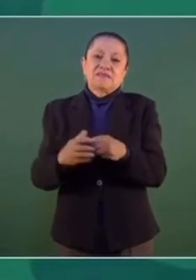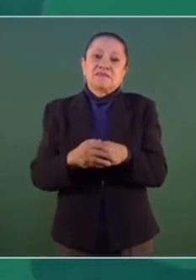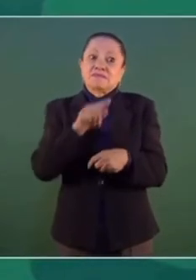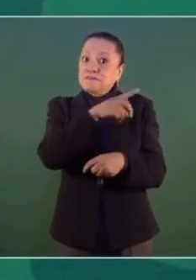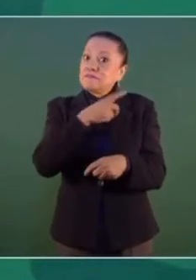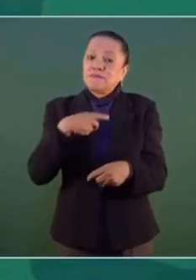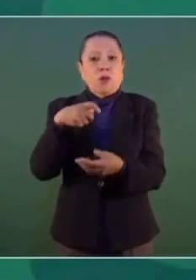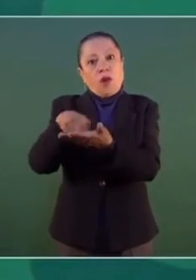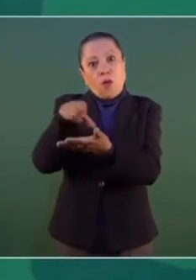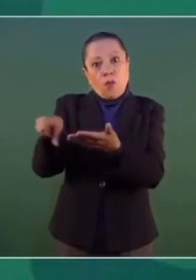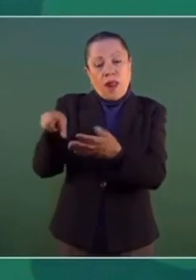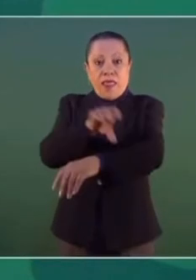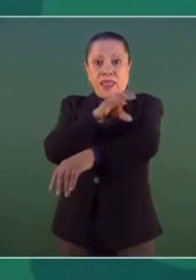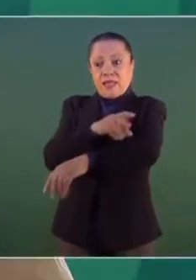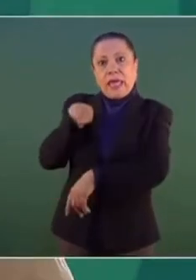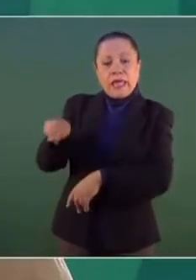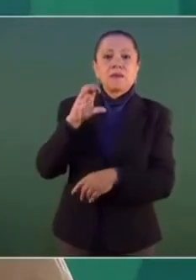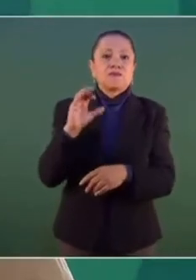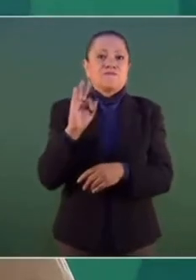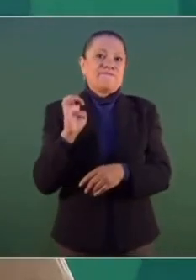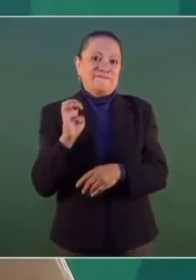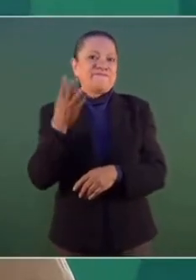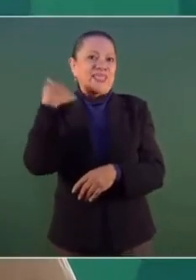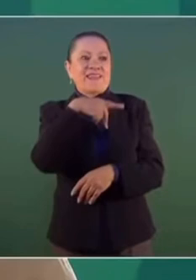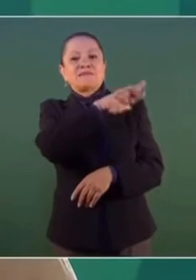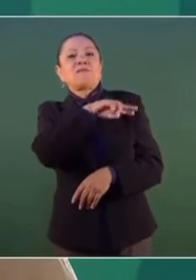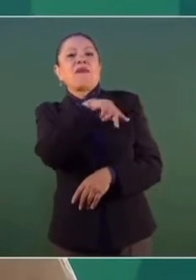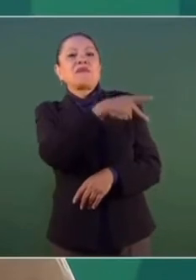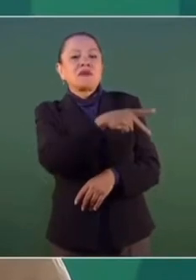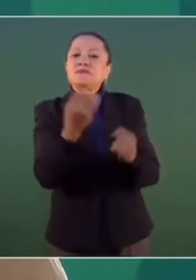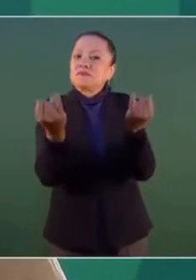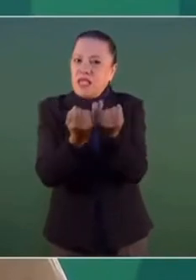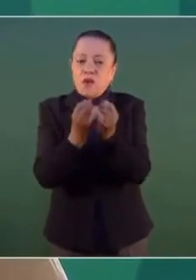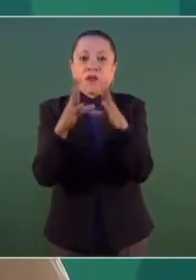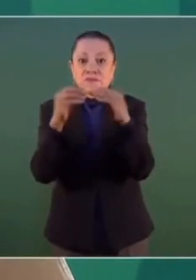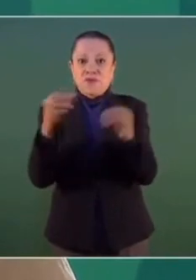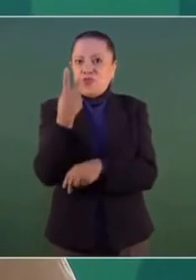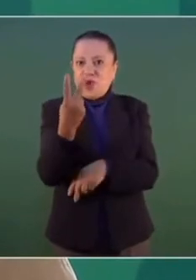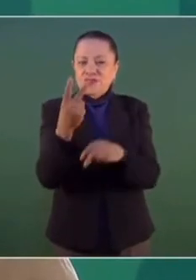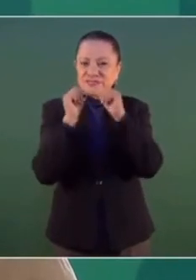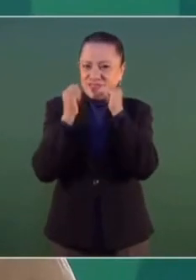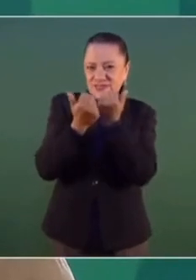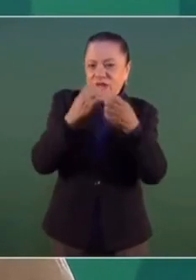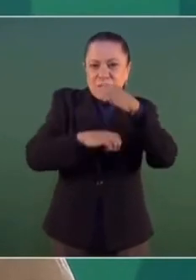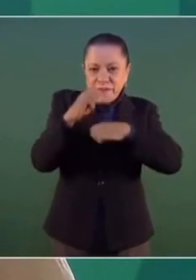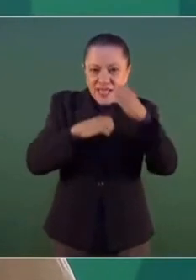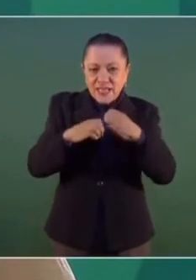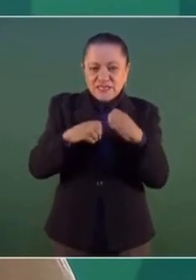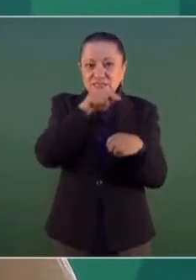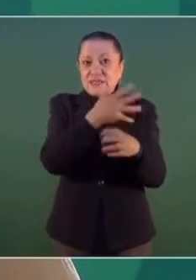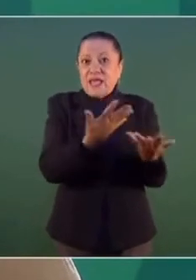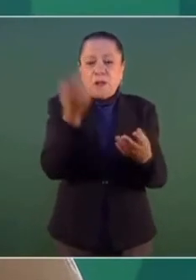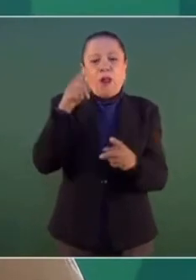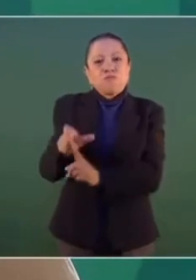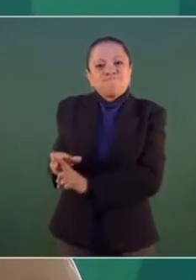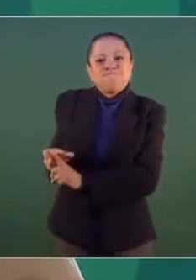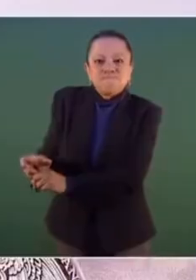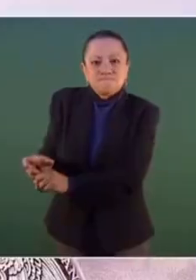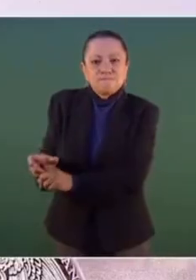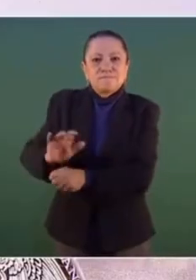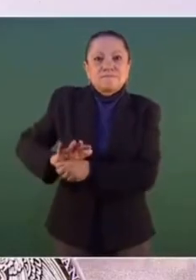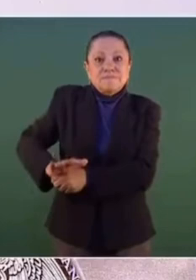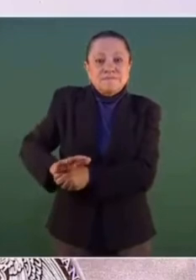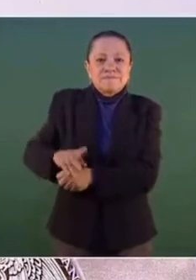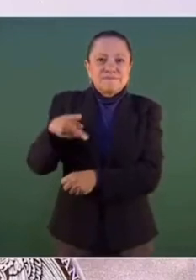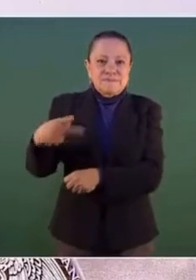a la Comisión Federal de Electricidad. También desaparecen dos organismos que habían sido creados para acotar las funciones de la Comisión Federal de Electricidad y